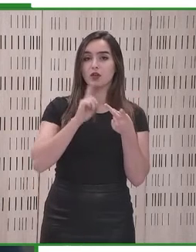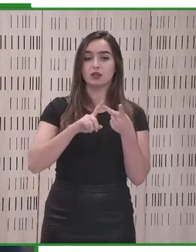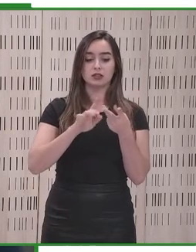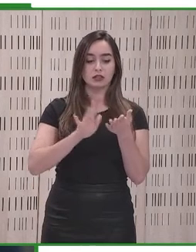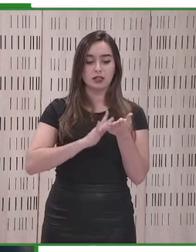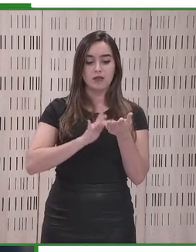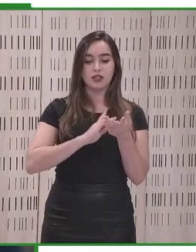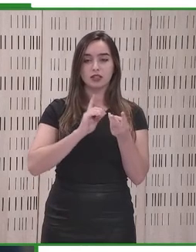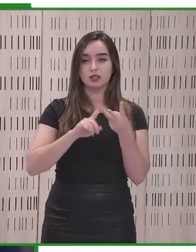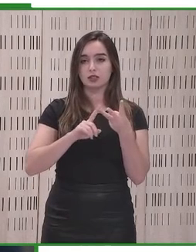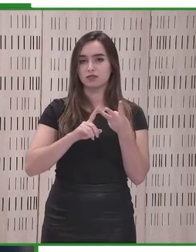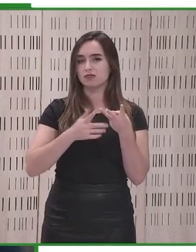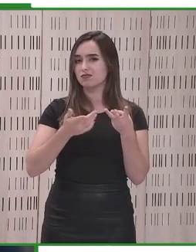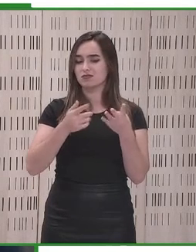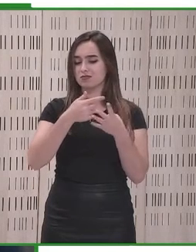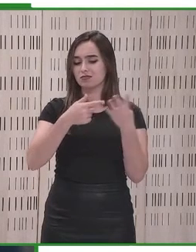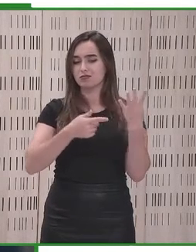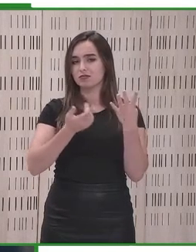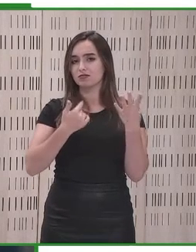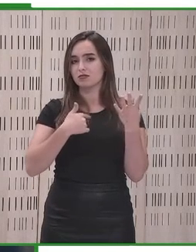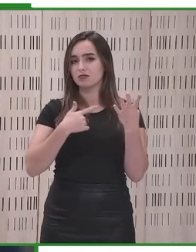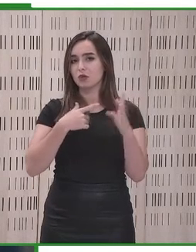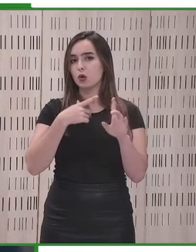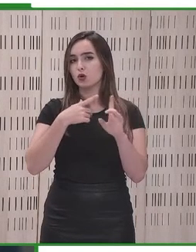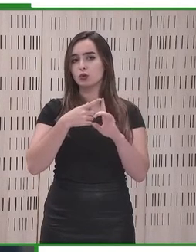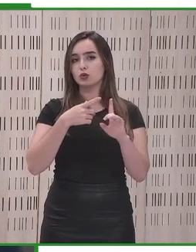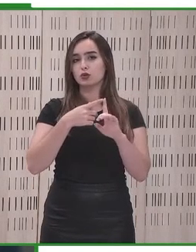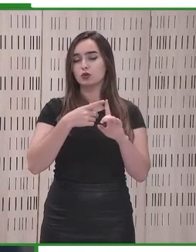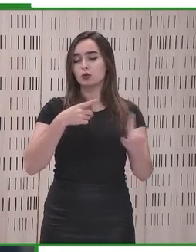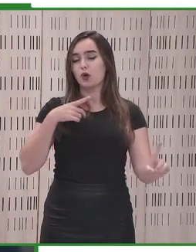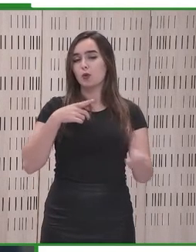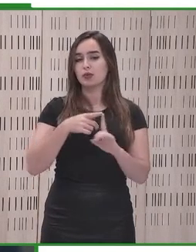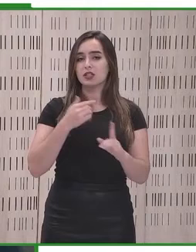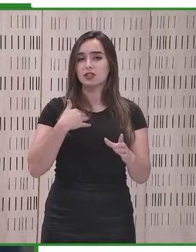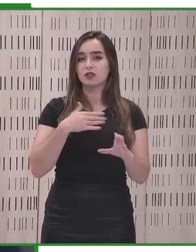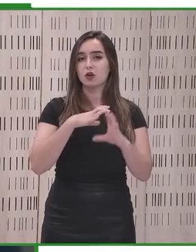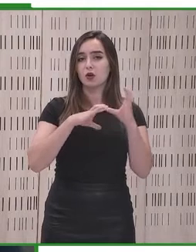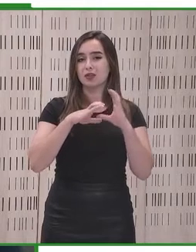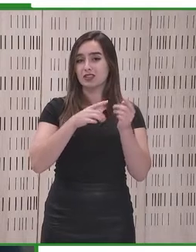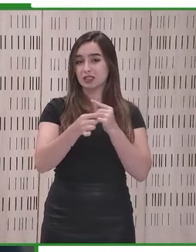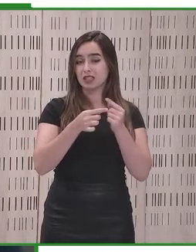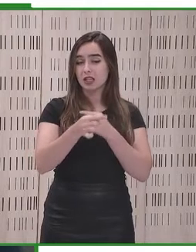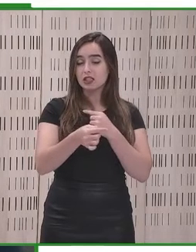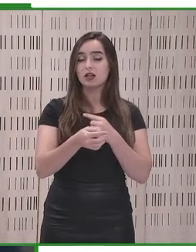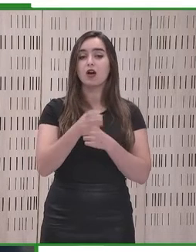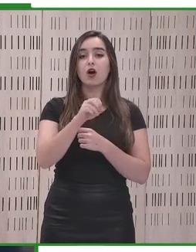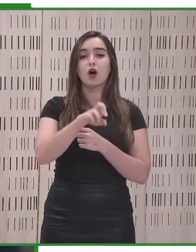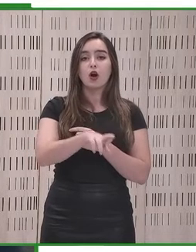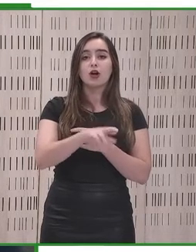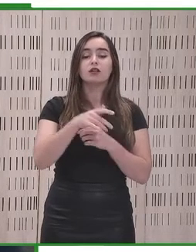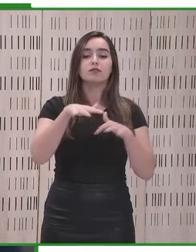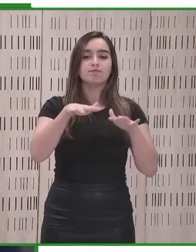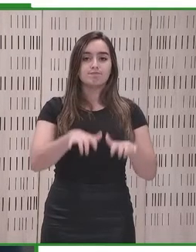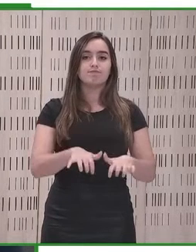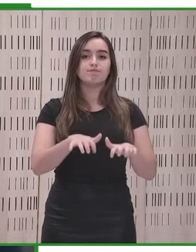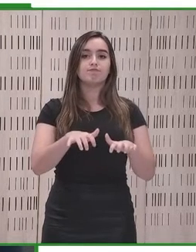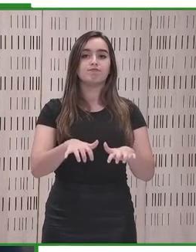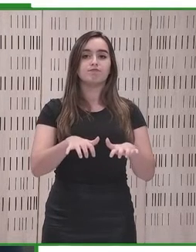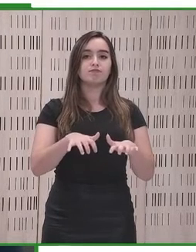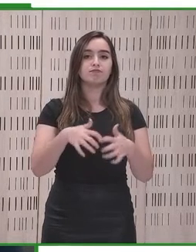para comunicación personal, por ejemplo, smartphones, teléfonos móviles,